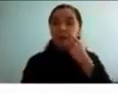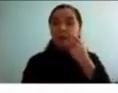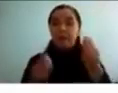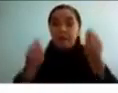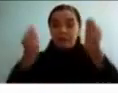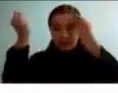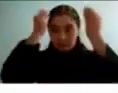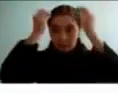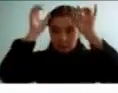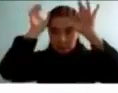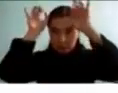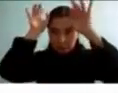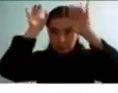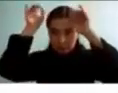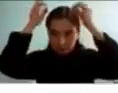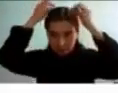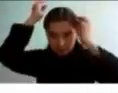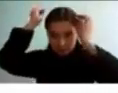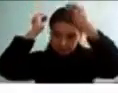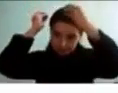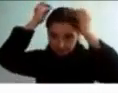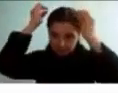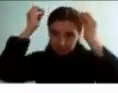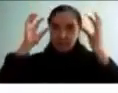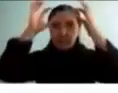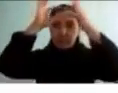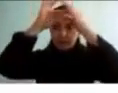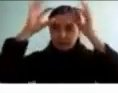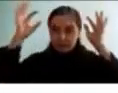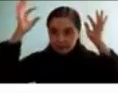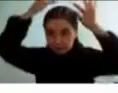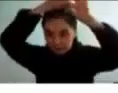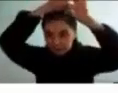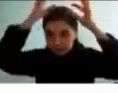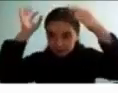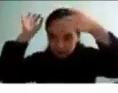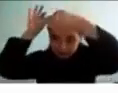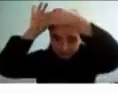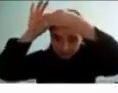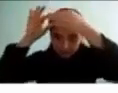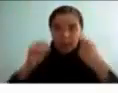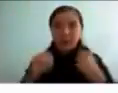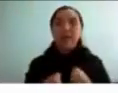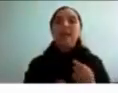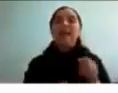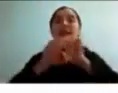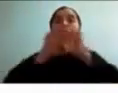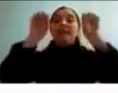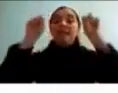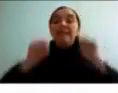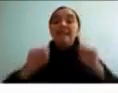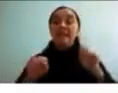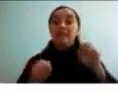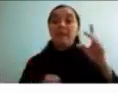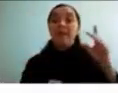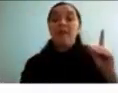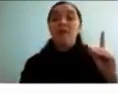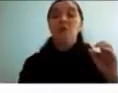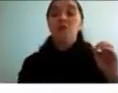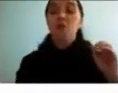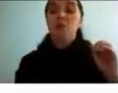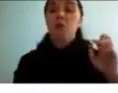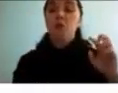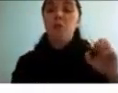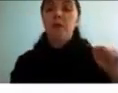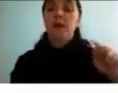y concretamente sobre el sistema de recompensa y sobre la acción de la dopamina porque es verdad que también existe un